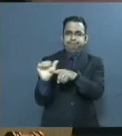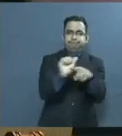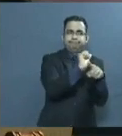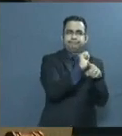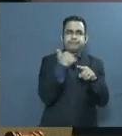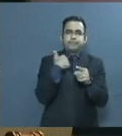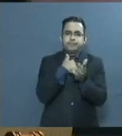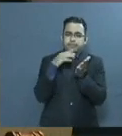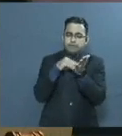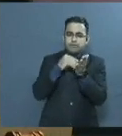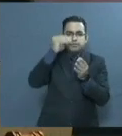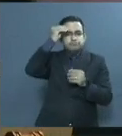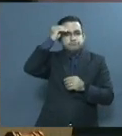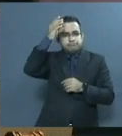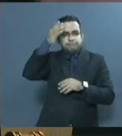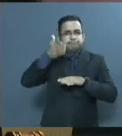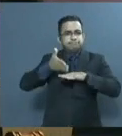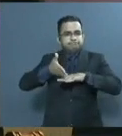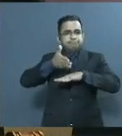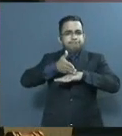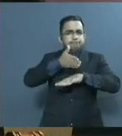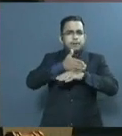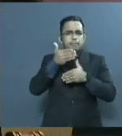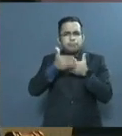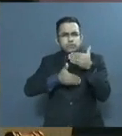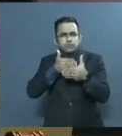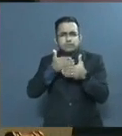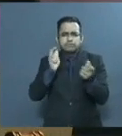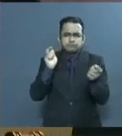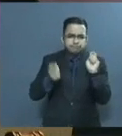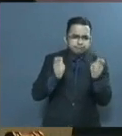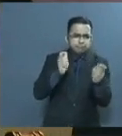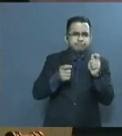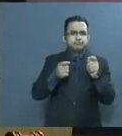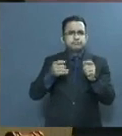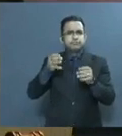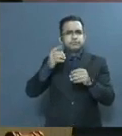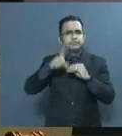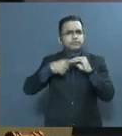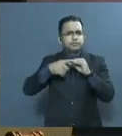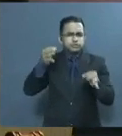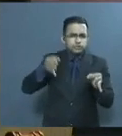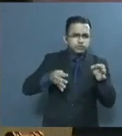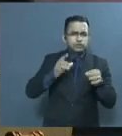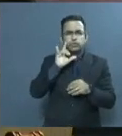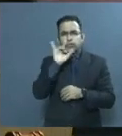acompañar de manera más efectiva los procesos de transformación que llevamos a cabo.